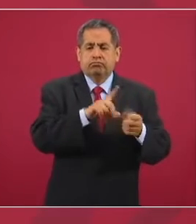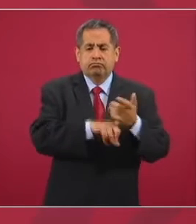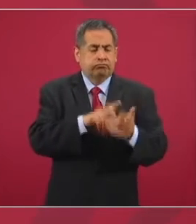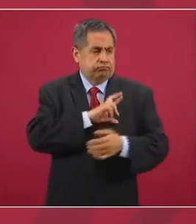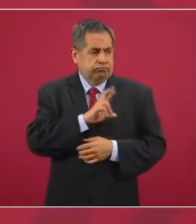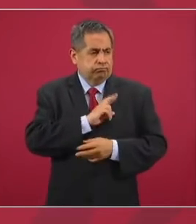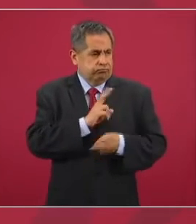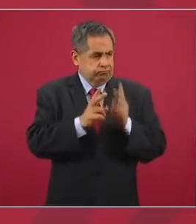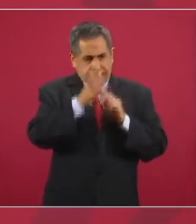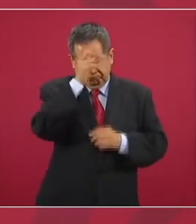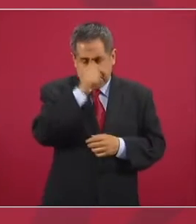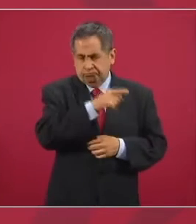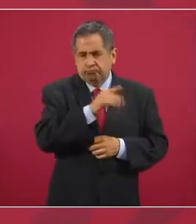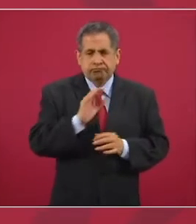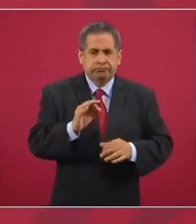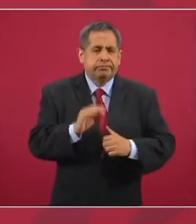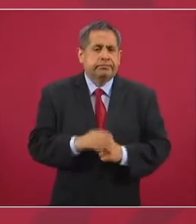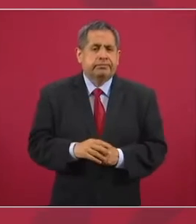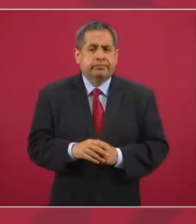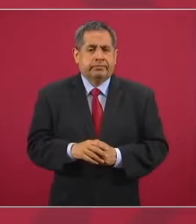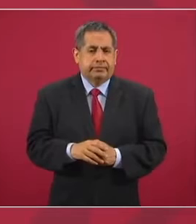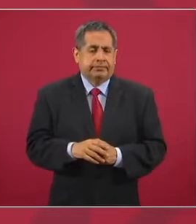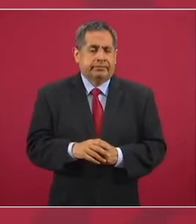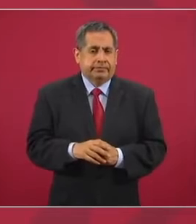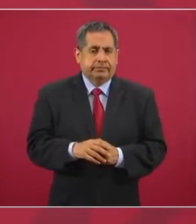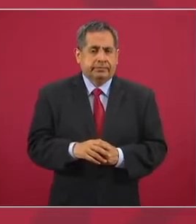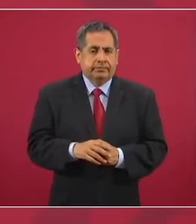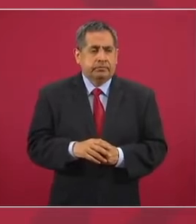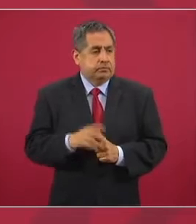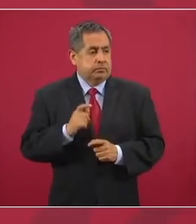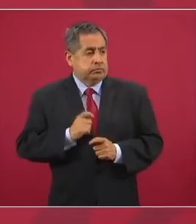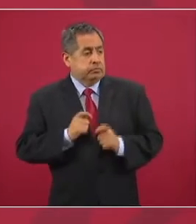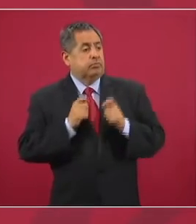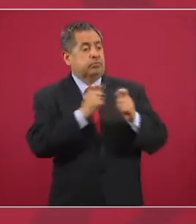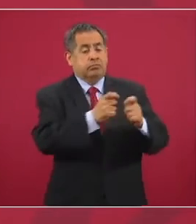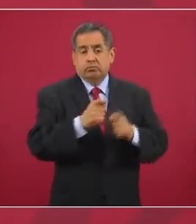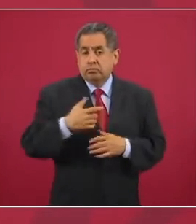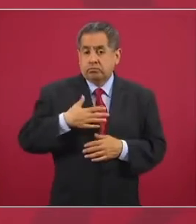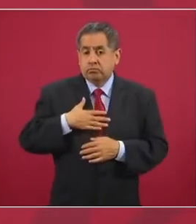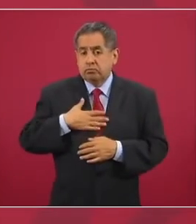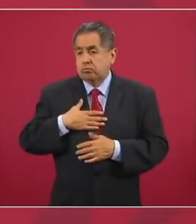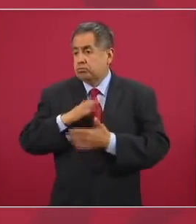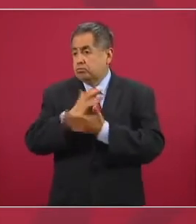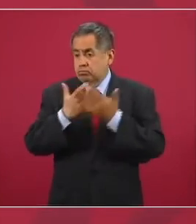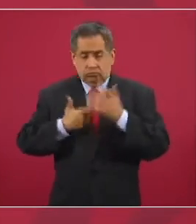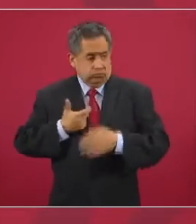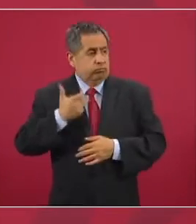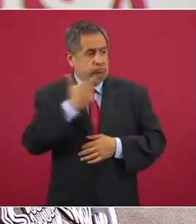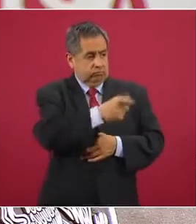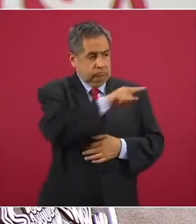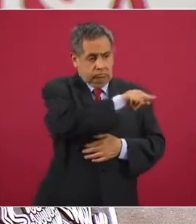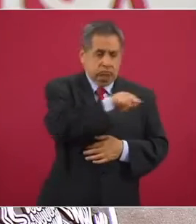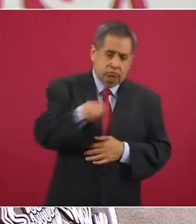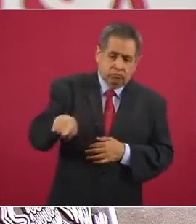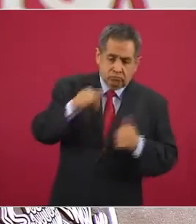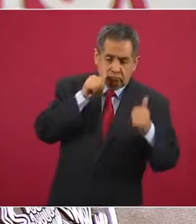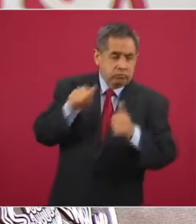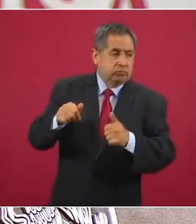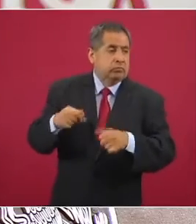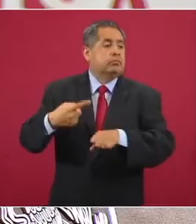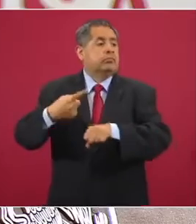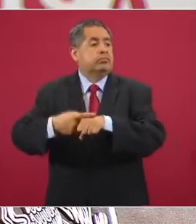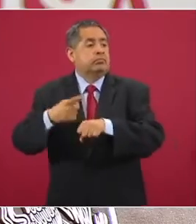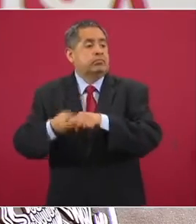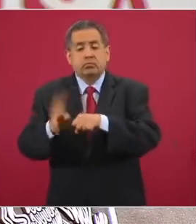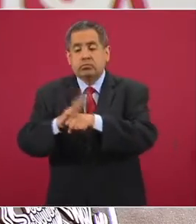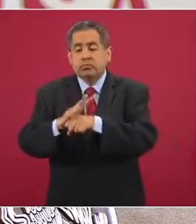se les ha contratado inclusive para que se atiendan enfermos no COVID